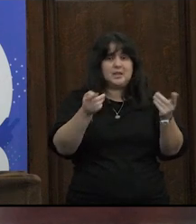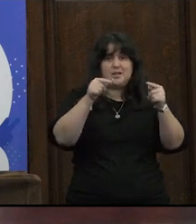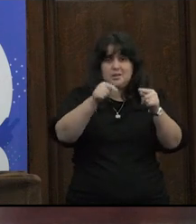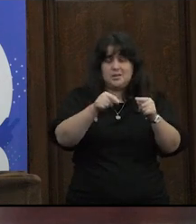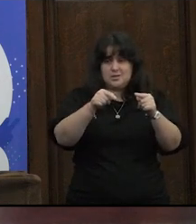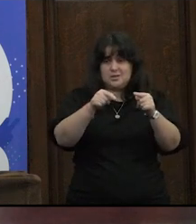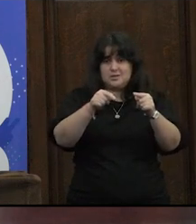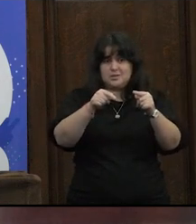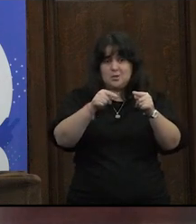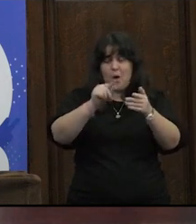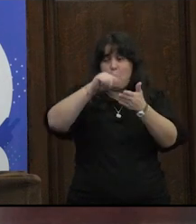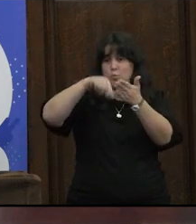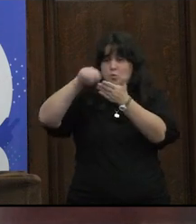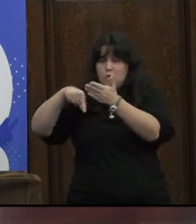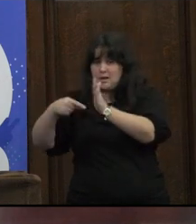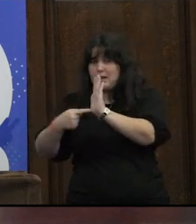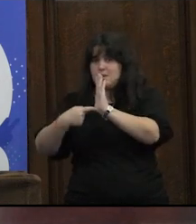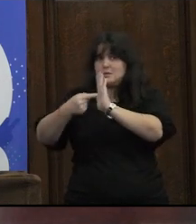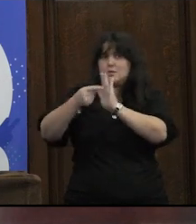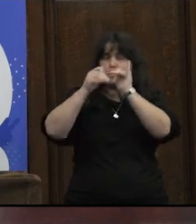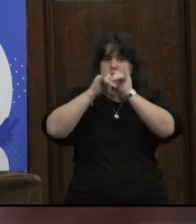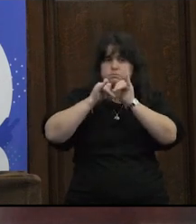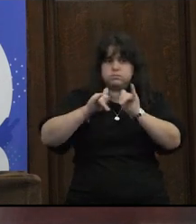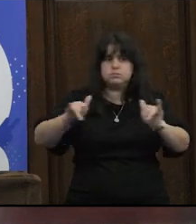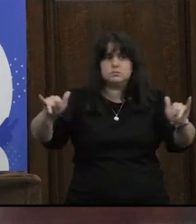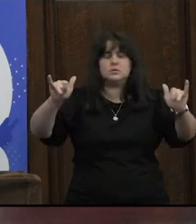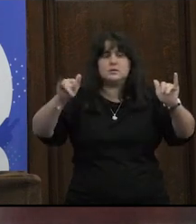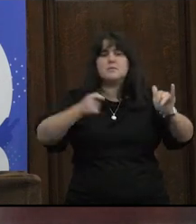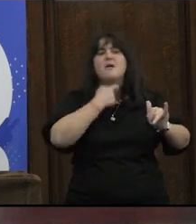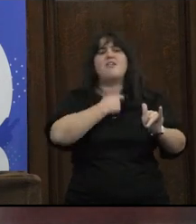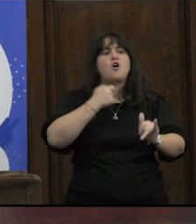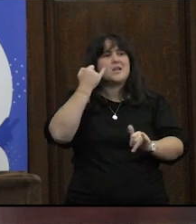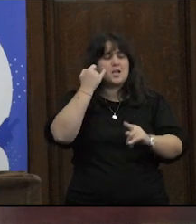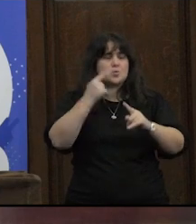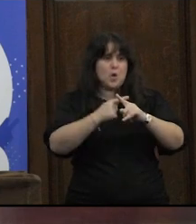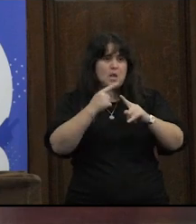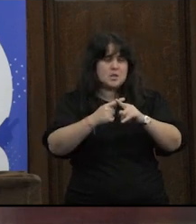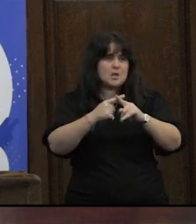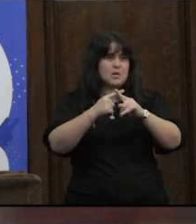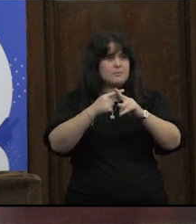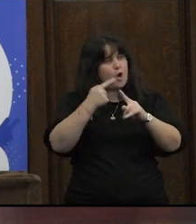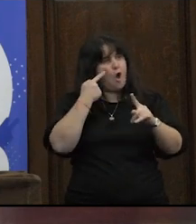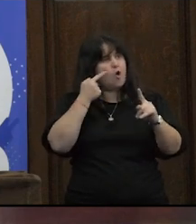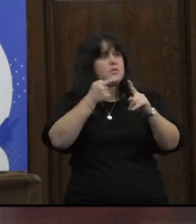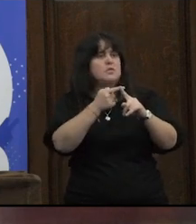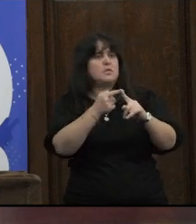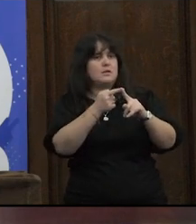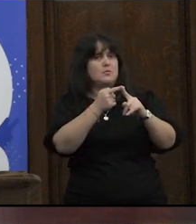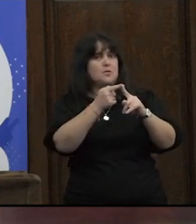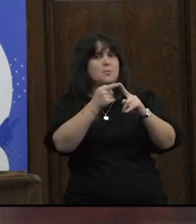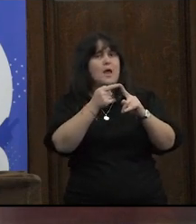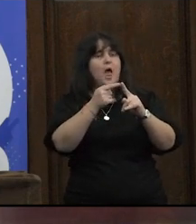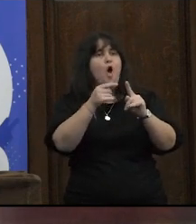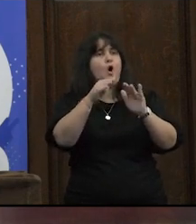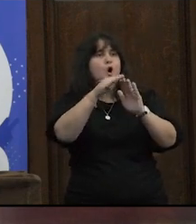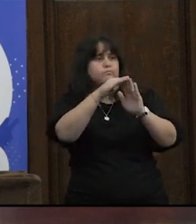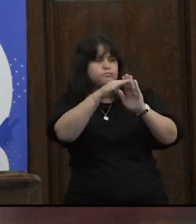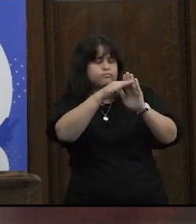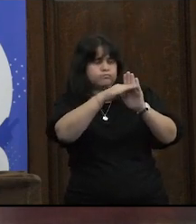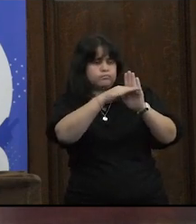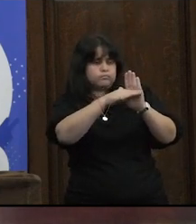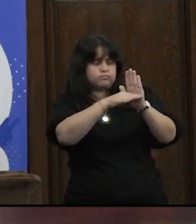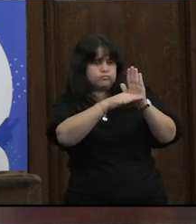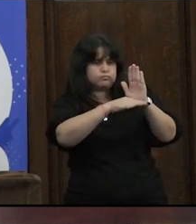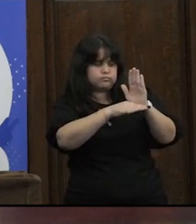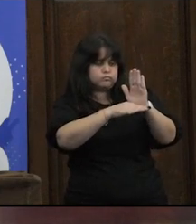esto que estas autoras traen como la proliferación de pedagogías de la sexualidad con el intento de protocolizar